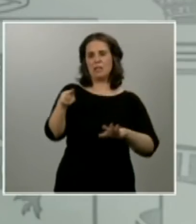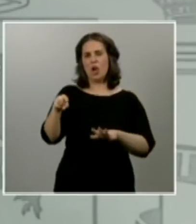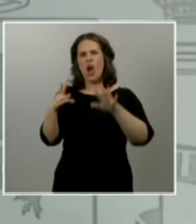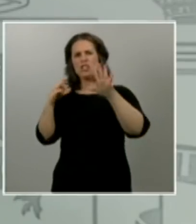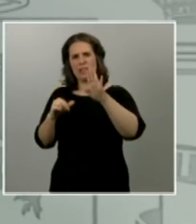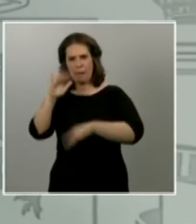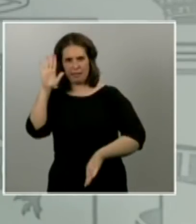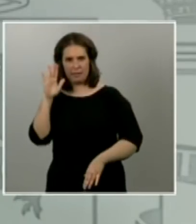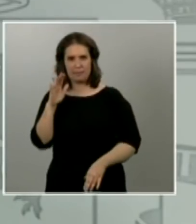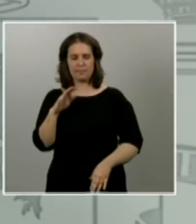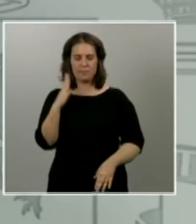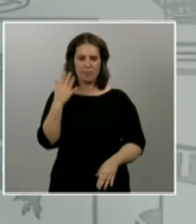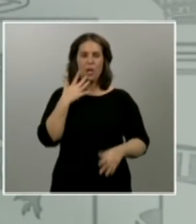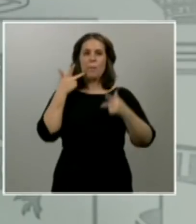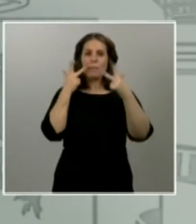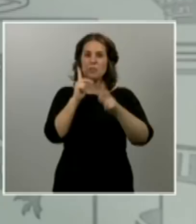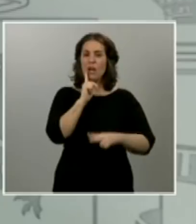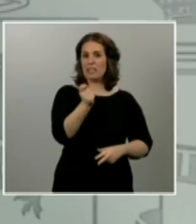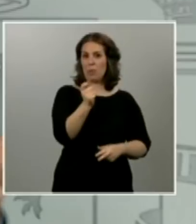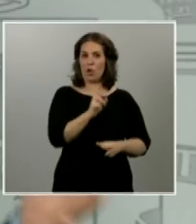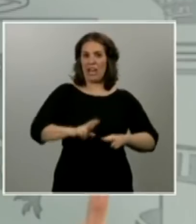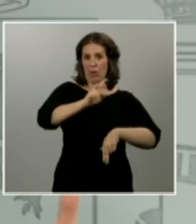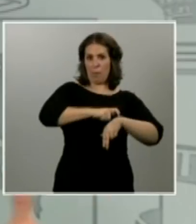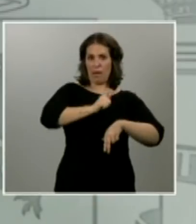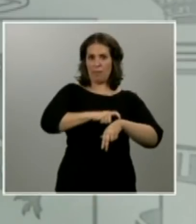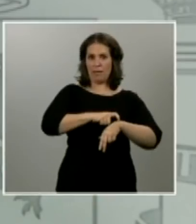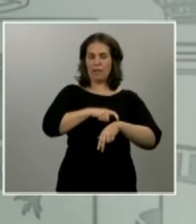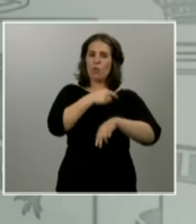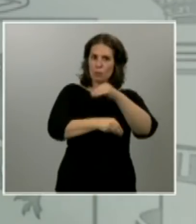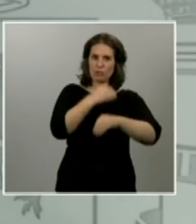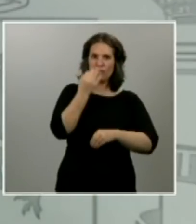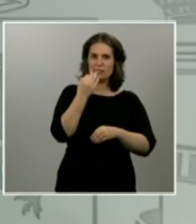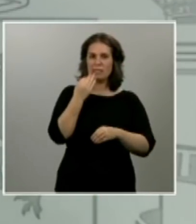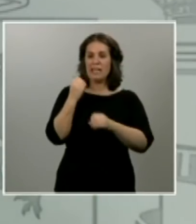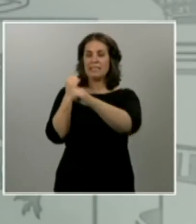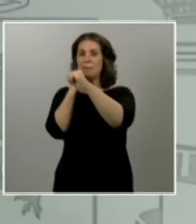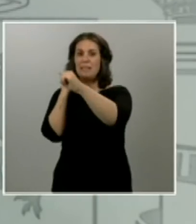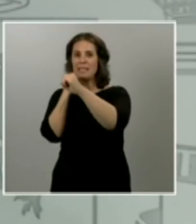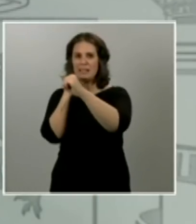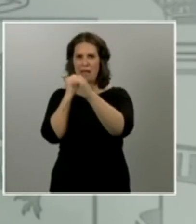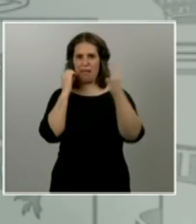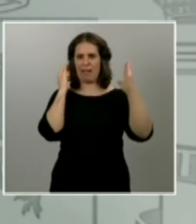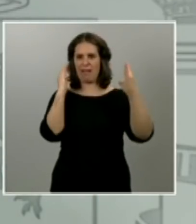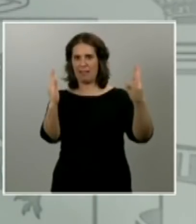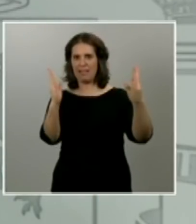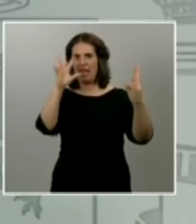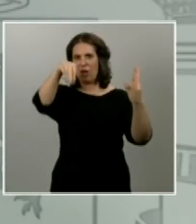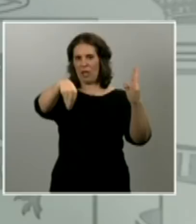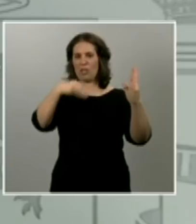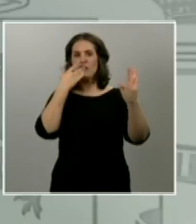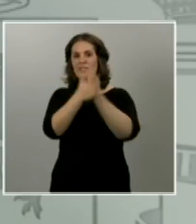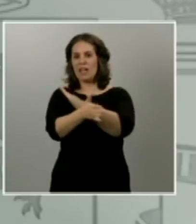retribuido recuperable es precisamente eso aprovechando la semana santa anticipar esa semana santa e intentar que la movilidad pues rebajara